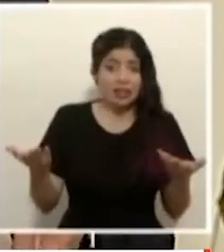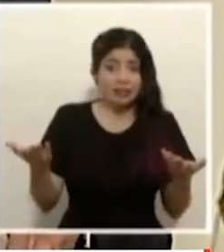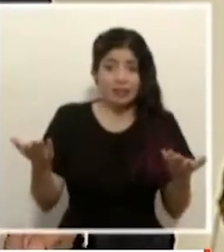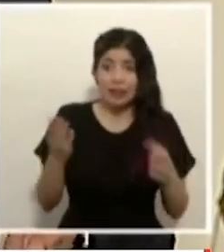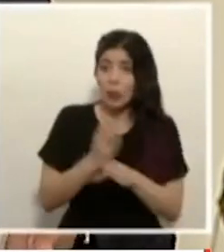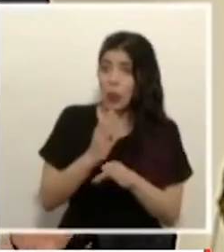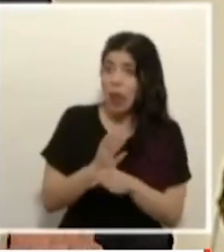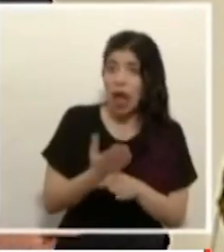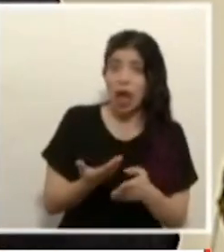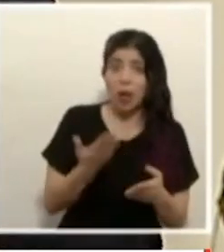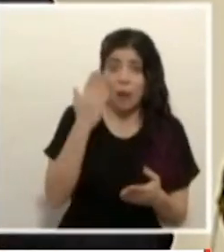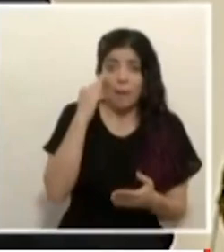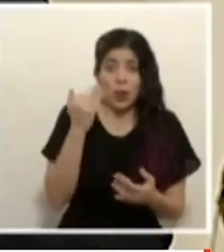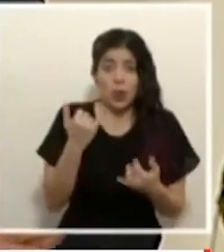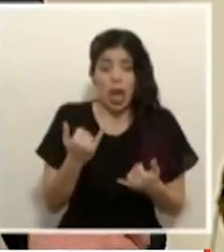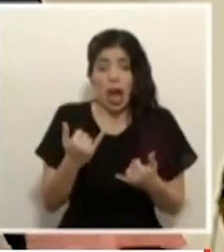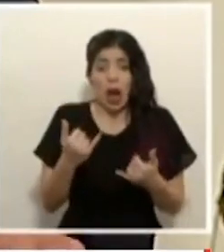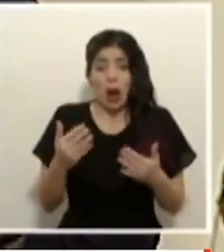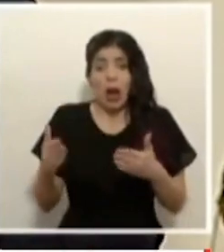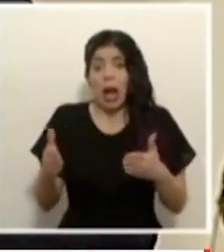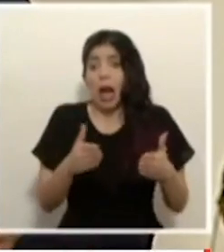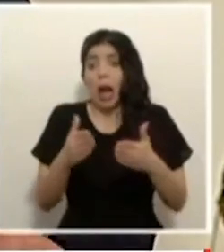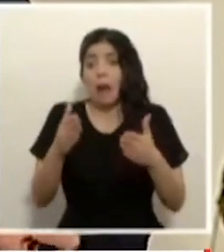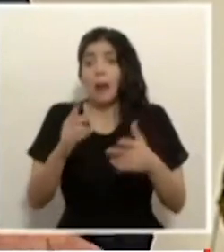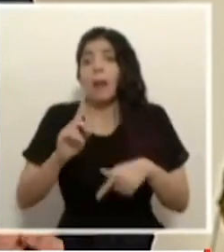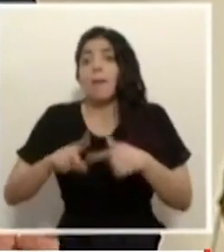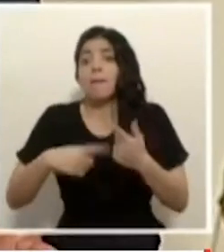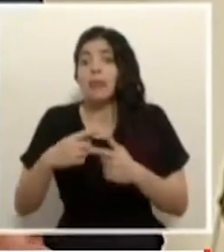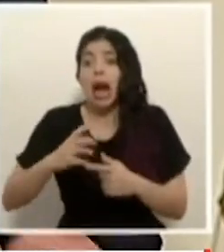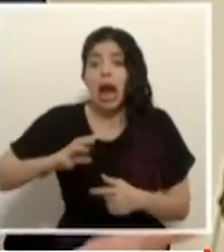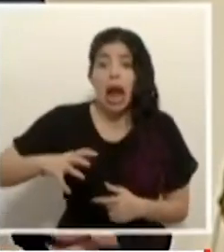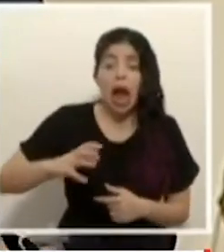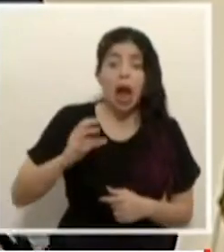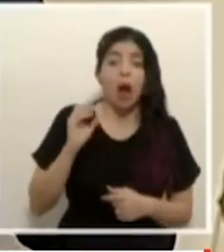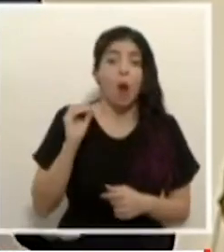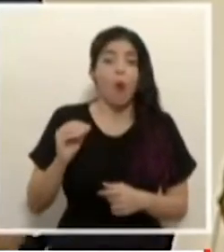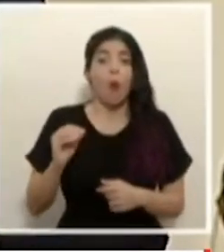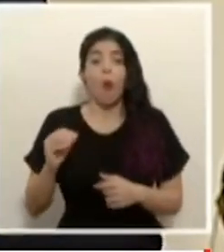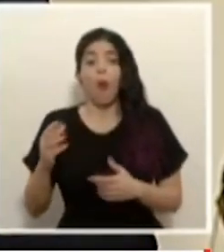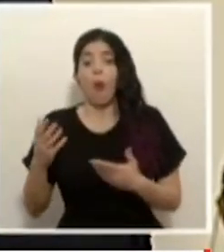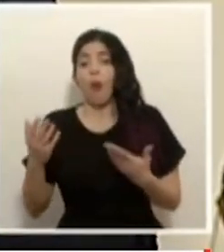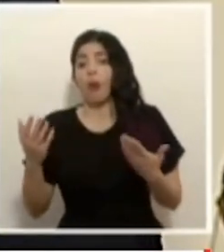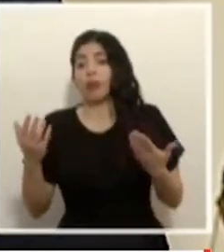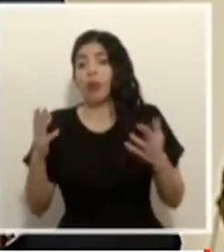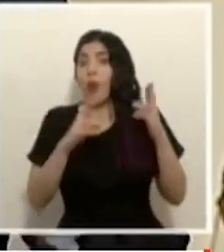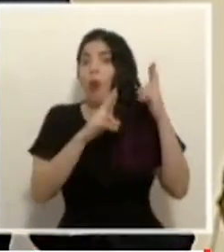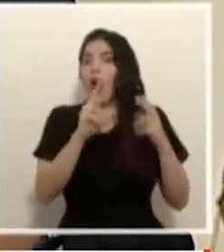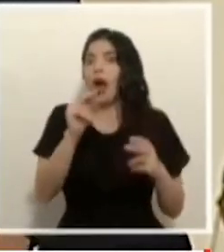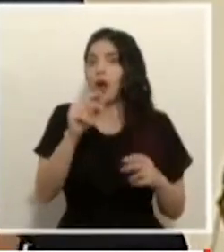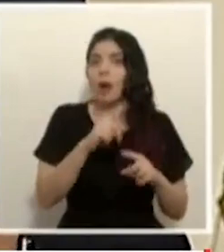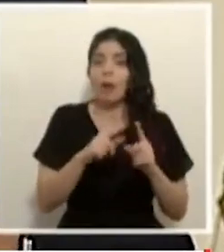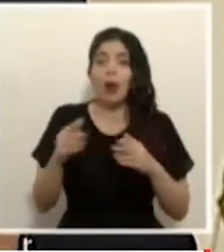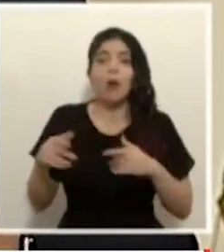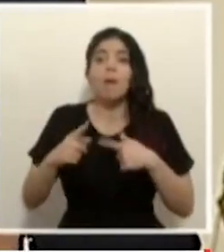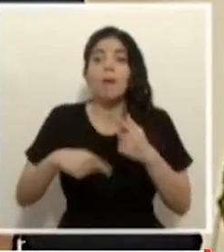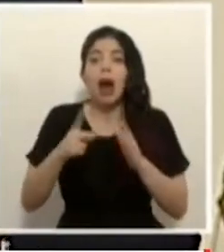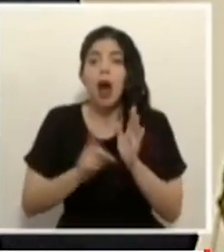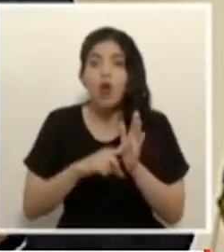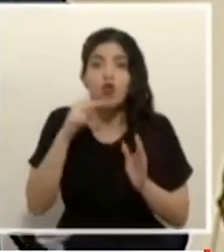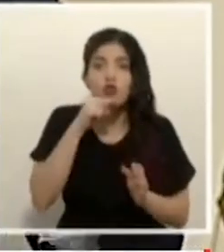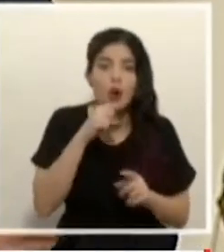cuidado porque vamos hacia alerta naranja o vamos hacia eventualmente Dios quiera no alerta roja